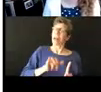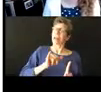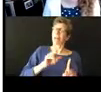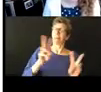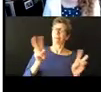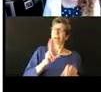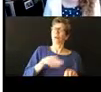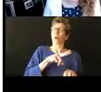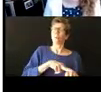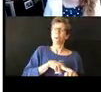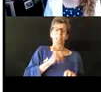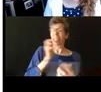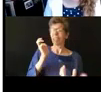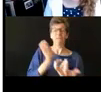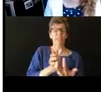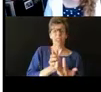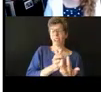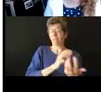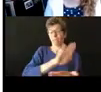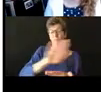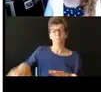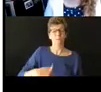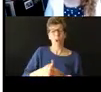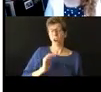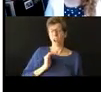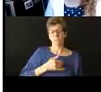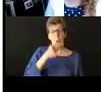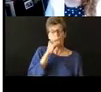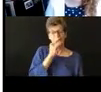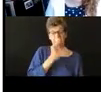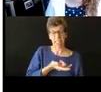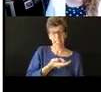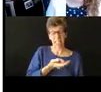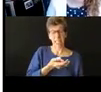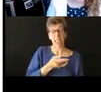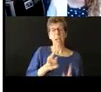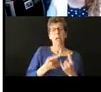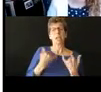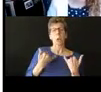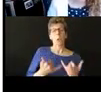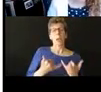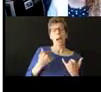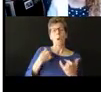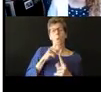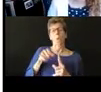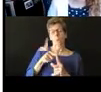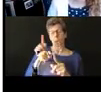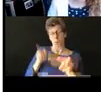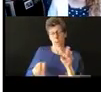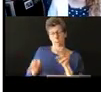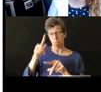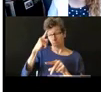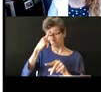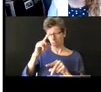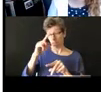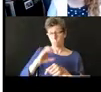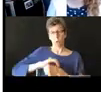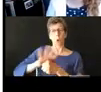va a hablar un poco más de cómo se ve la educación especial en los tiempos de la COVID y la COVID pues